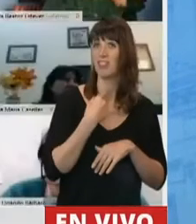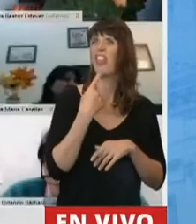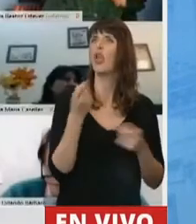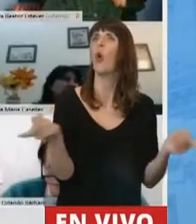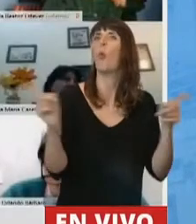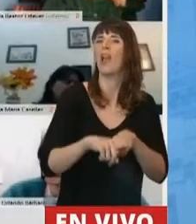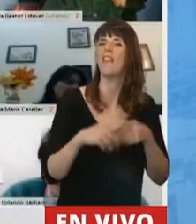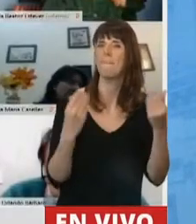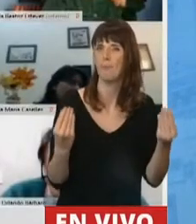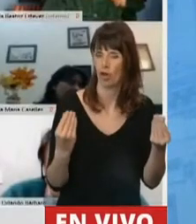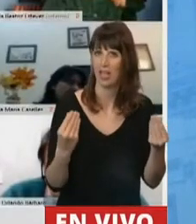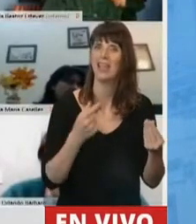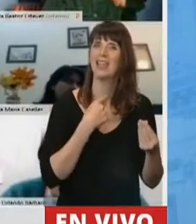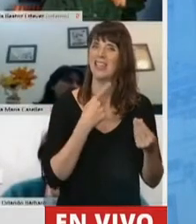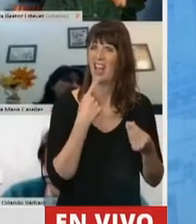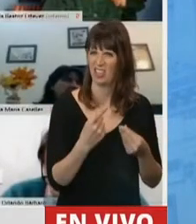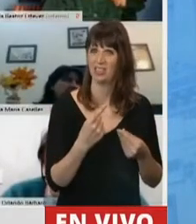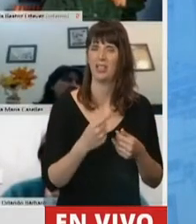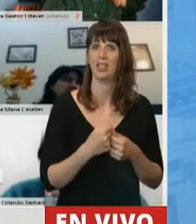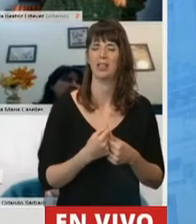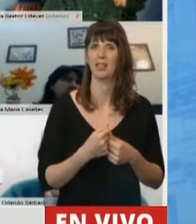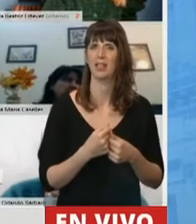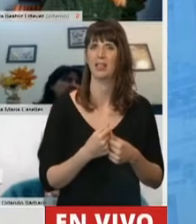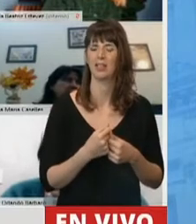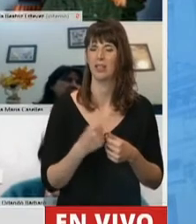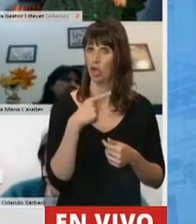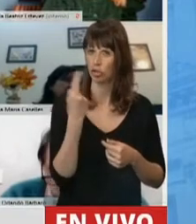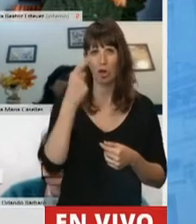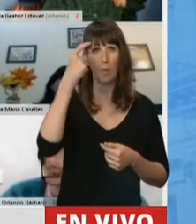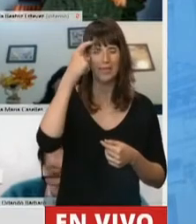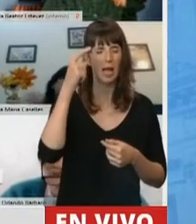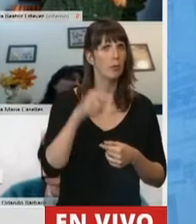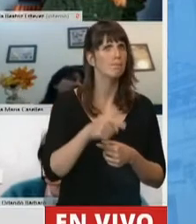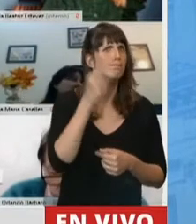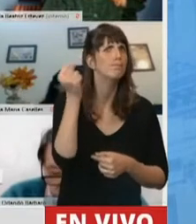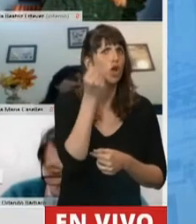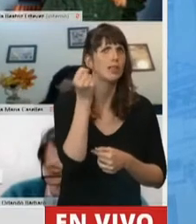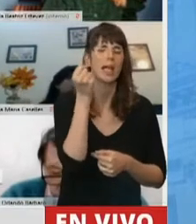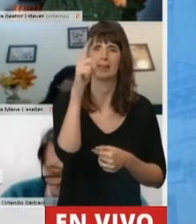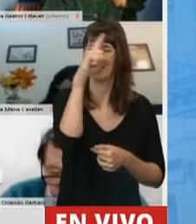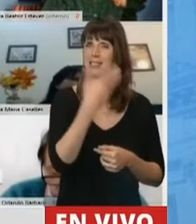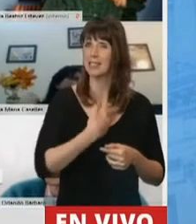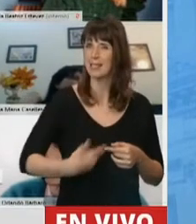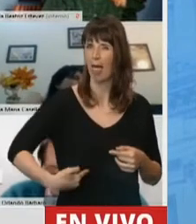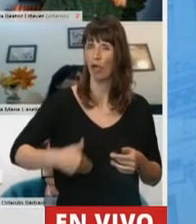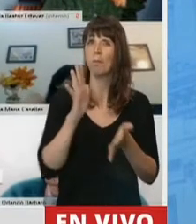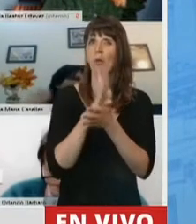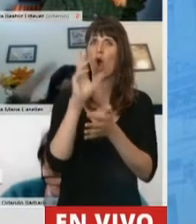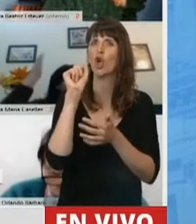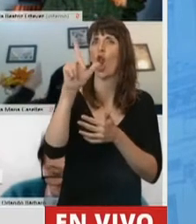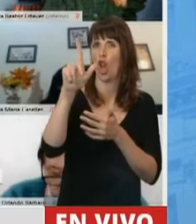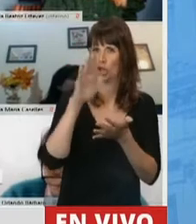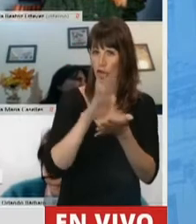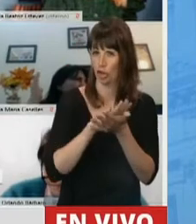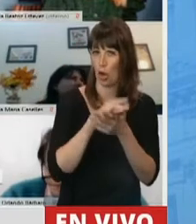ratificar el importantísimo valor del rol del Estado en esta materia, en